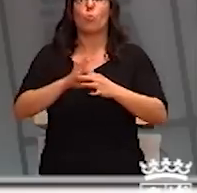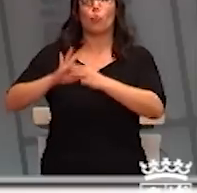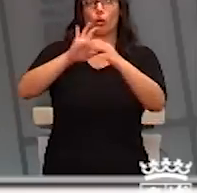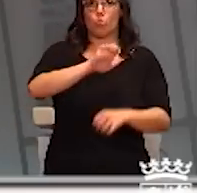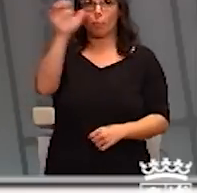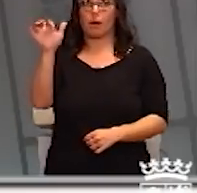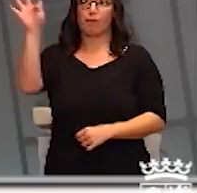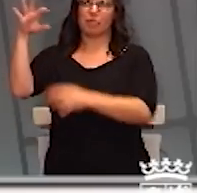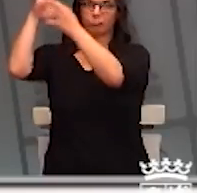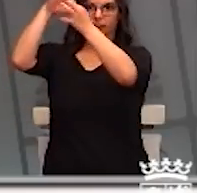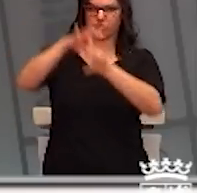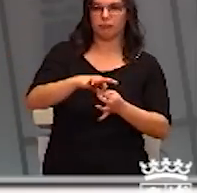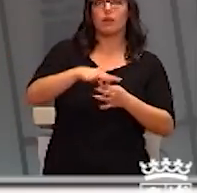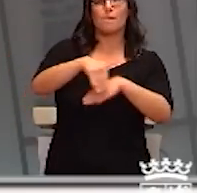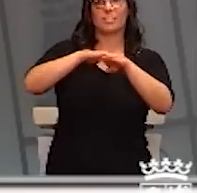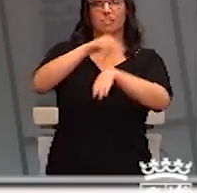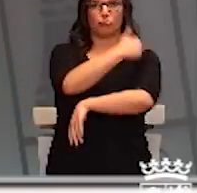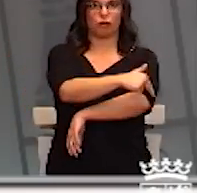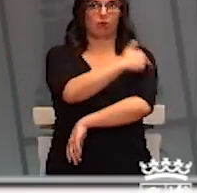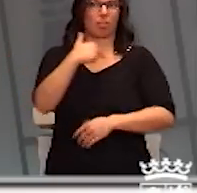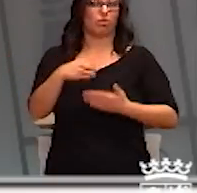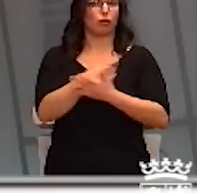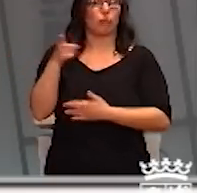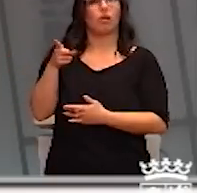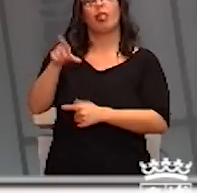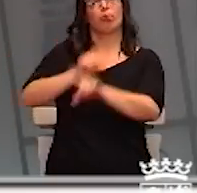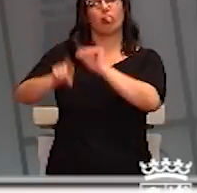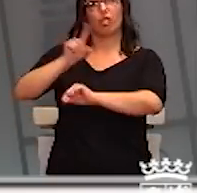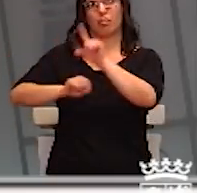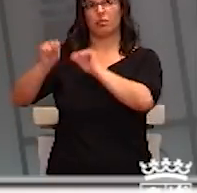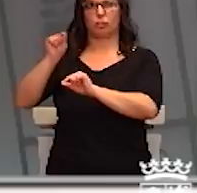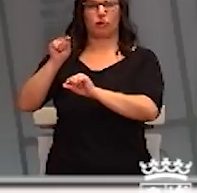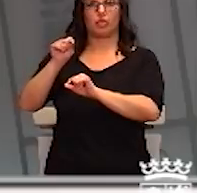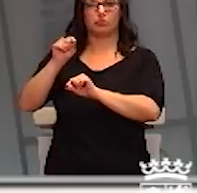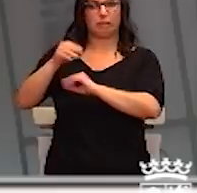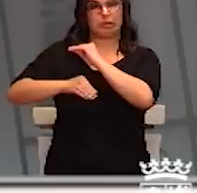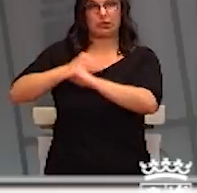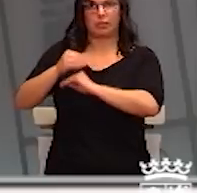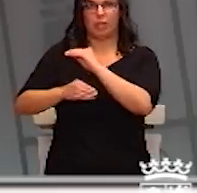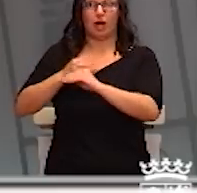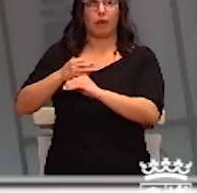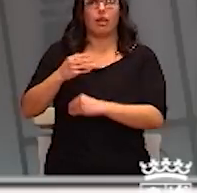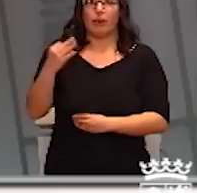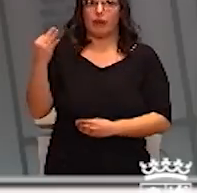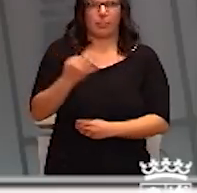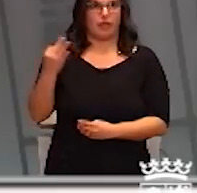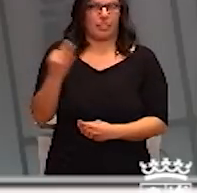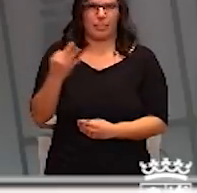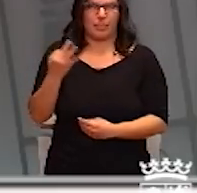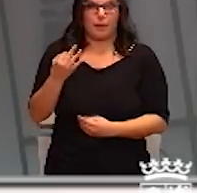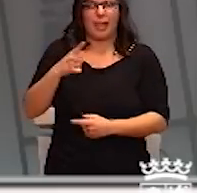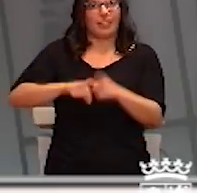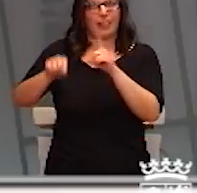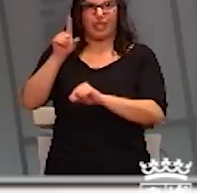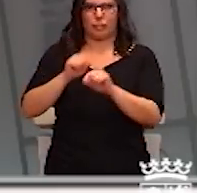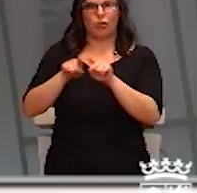Ministerio de Sanidad, que está tomando decisiones y decisiones que no pueden ser de otra manera, que tienen que ser decisiones